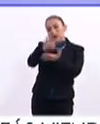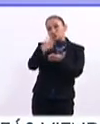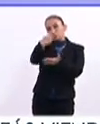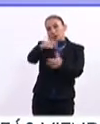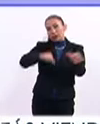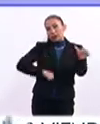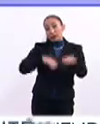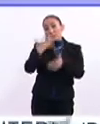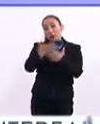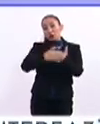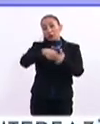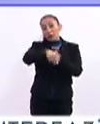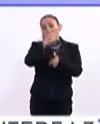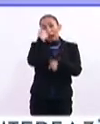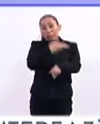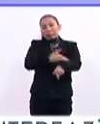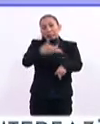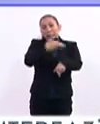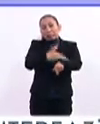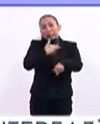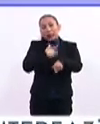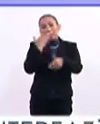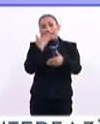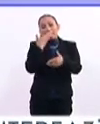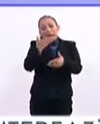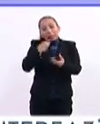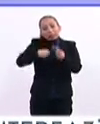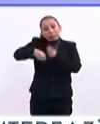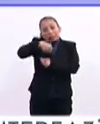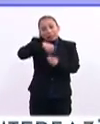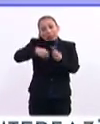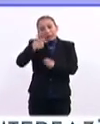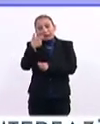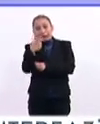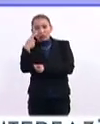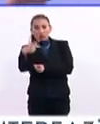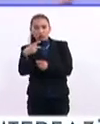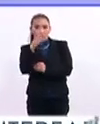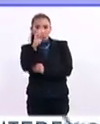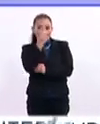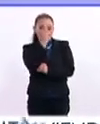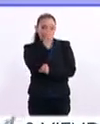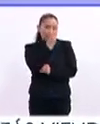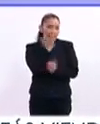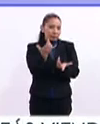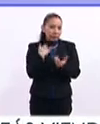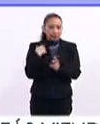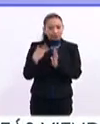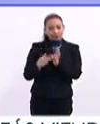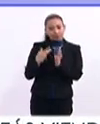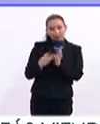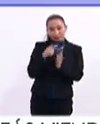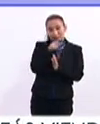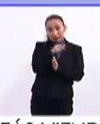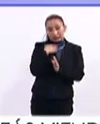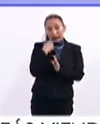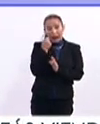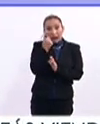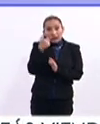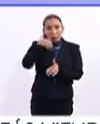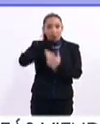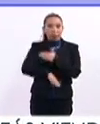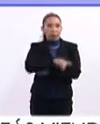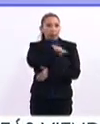acciones que emprenderán para garantizar la sustentabilidad de sus instituciones que no hace muchas veces, muchas de ellas estuvieron